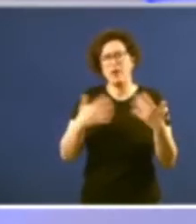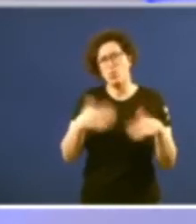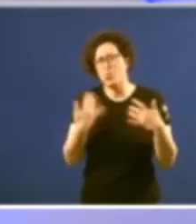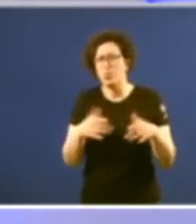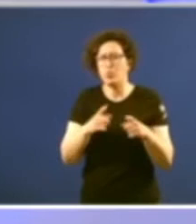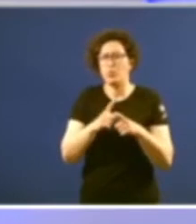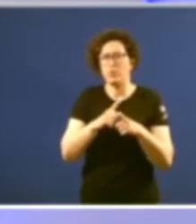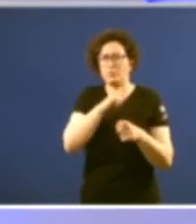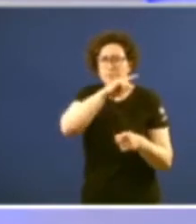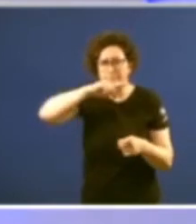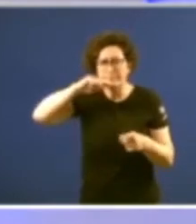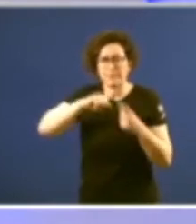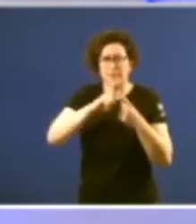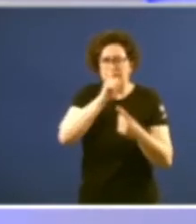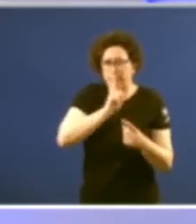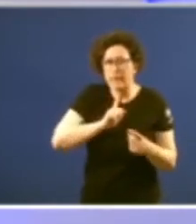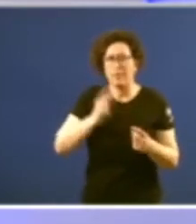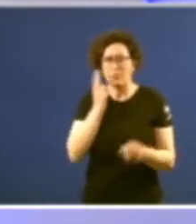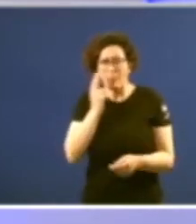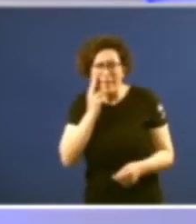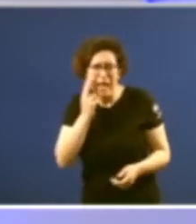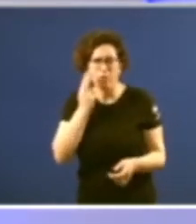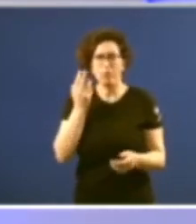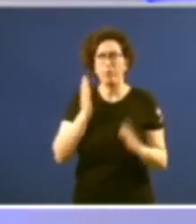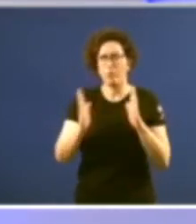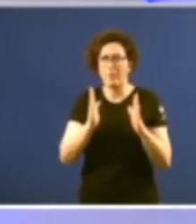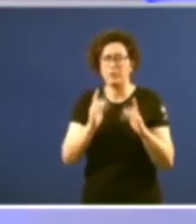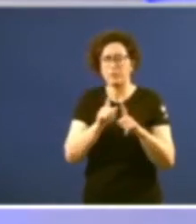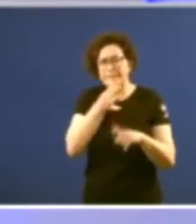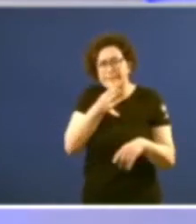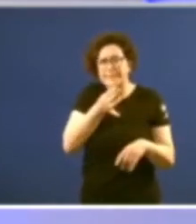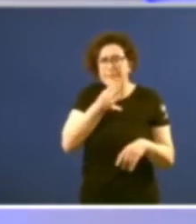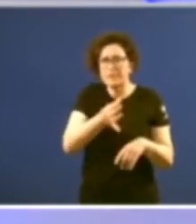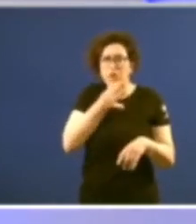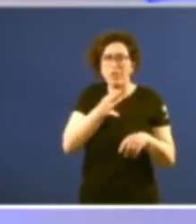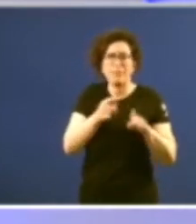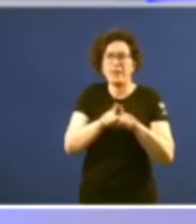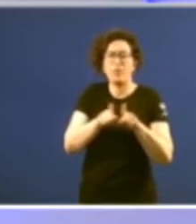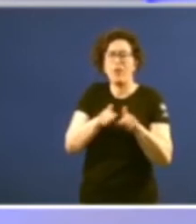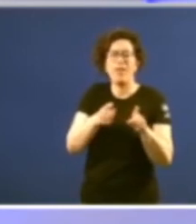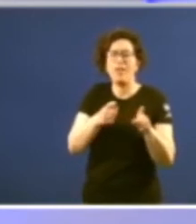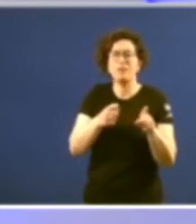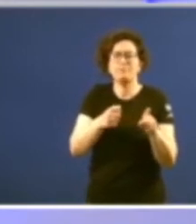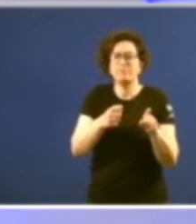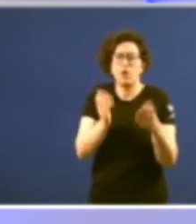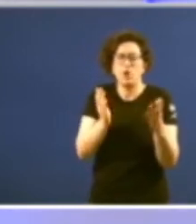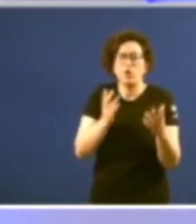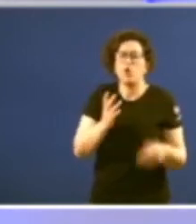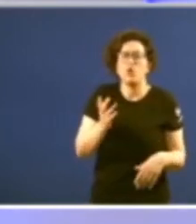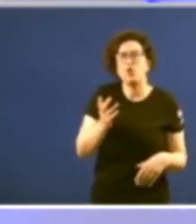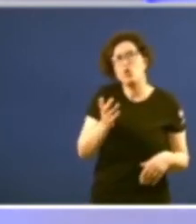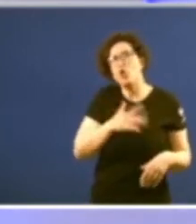e tan de silenzo e de medo pois ainda non tiña non cría